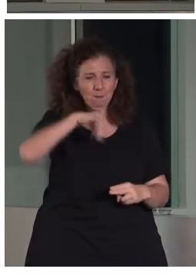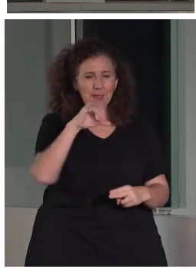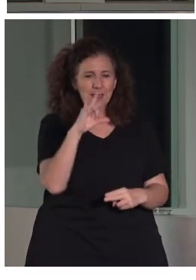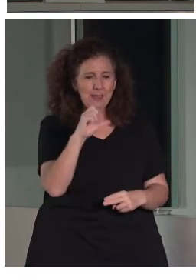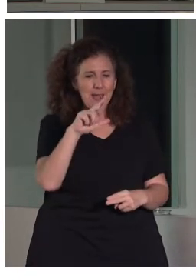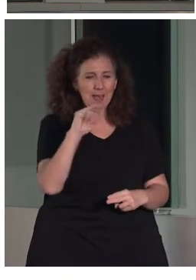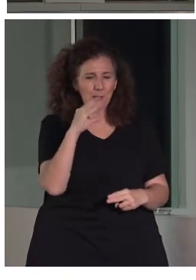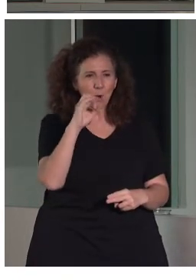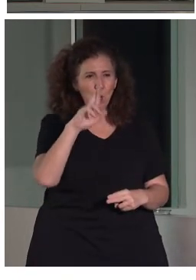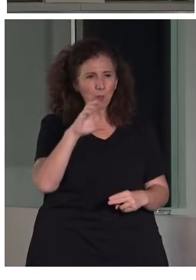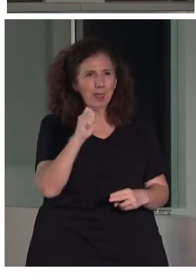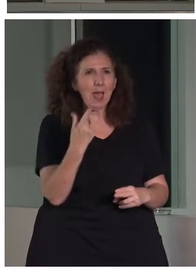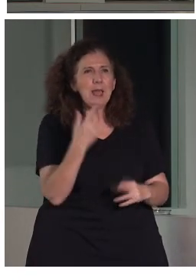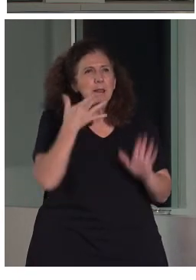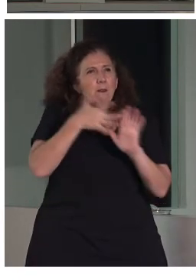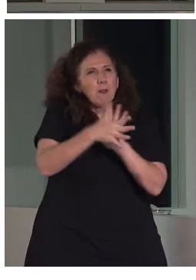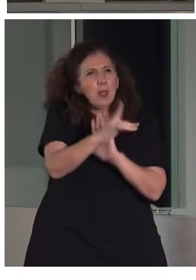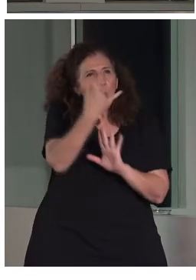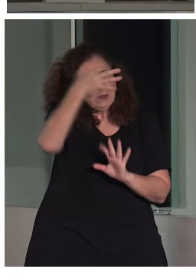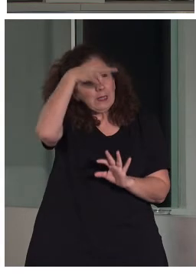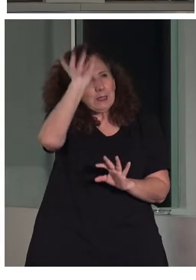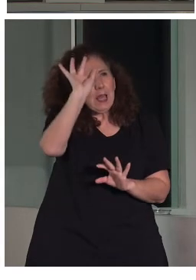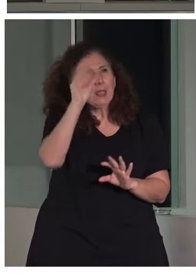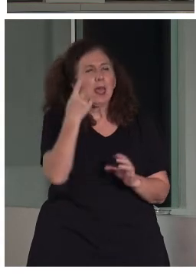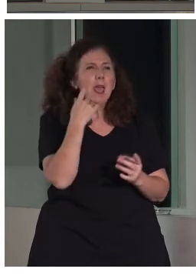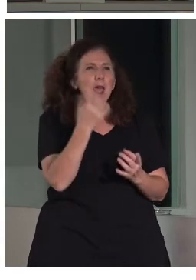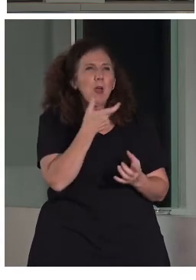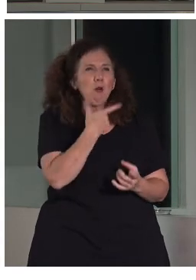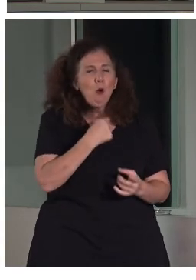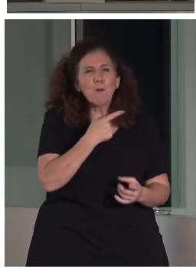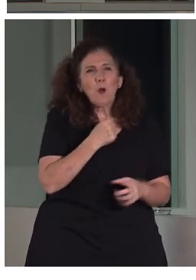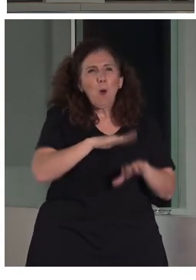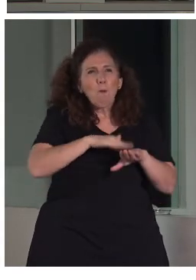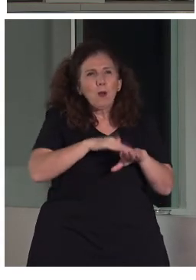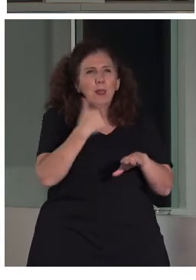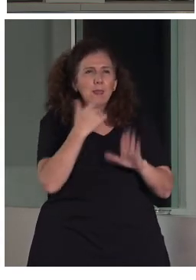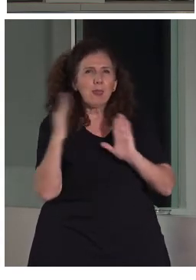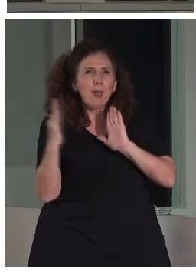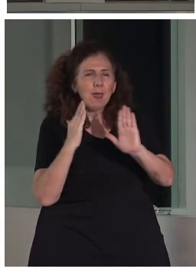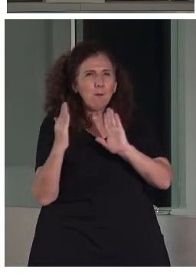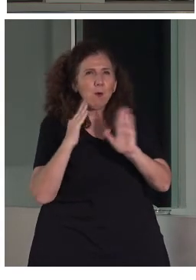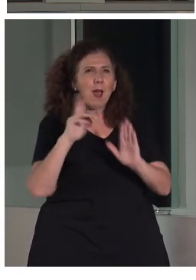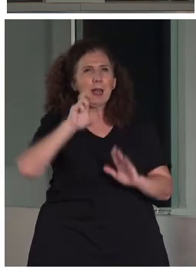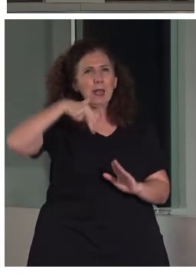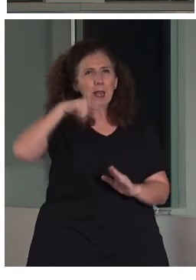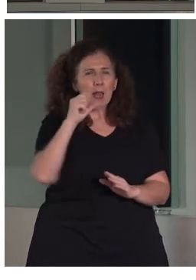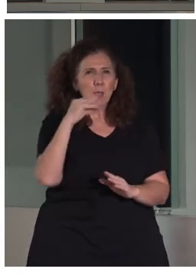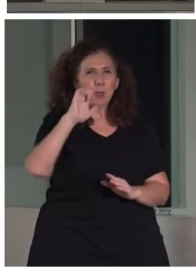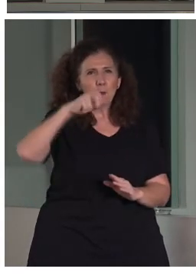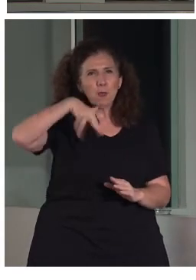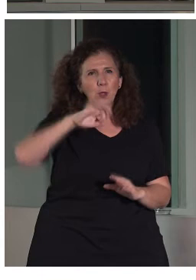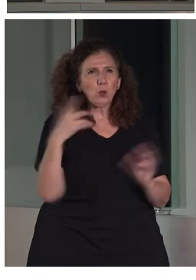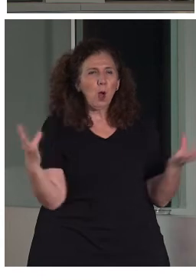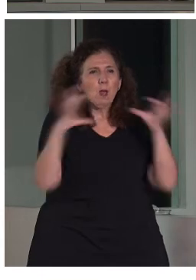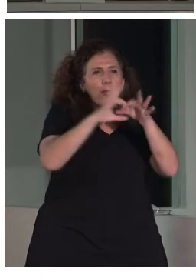introduce una nota de realismo cómico, que delata la naturalidad con la que, en el Renacimiento, convivían lo sagrado y lo profano,